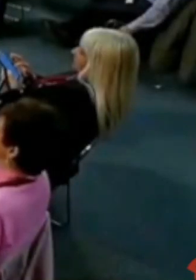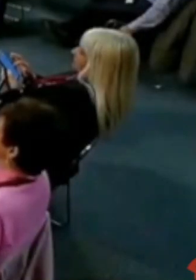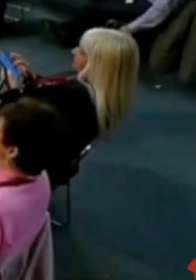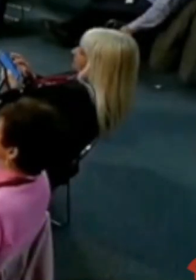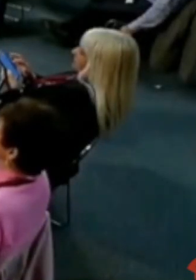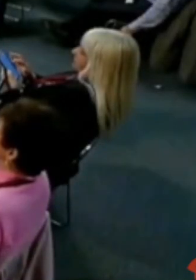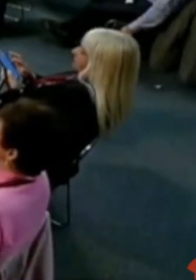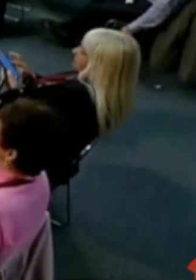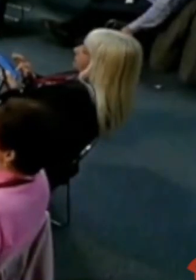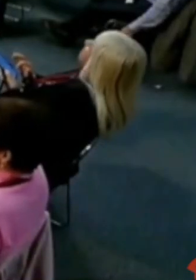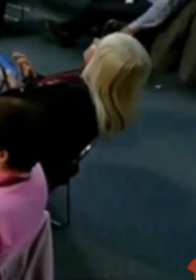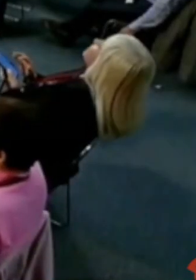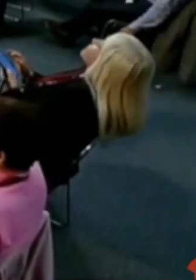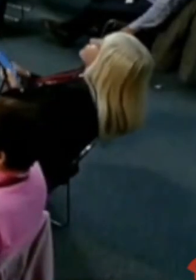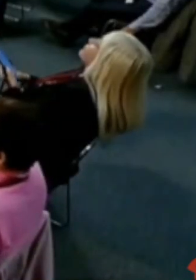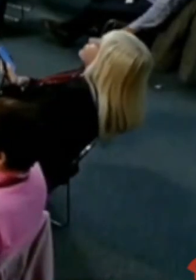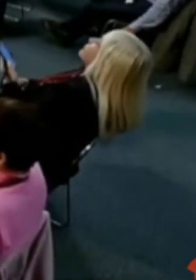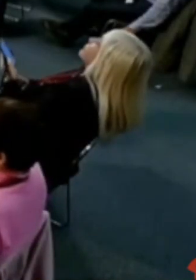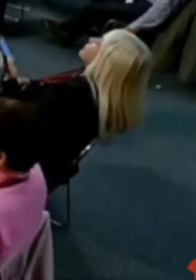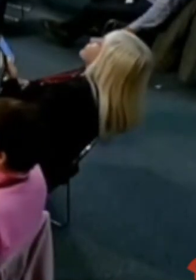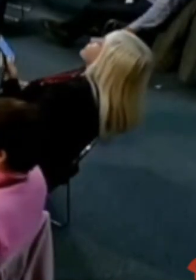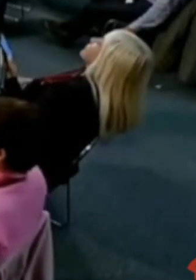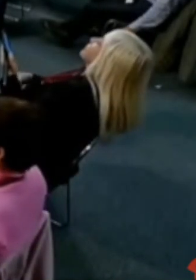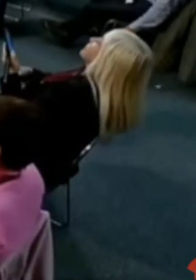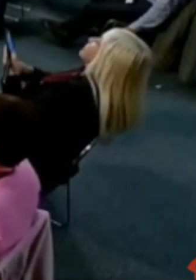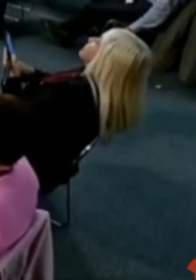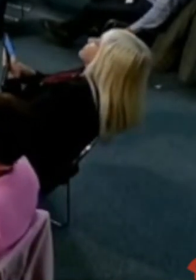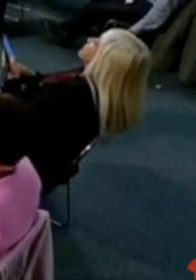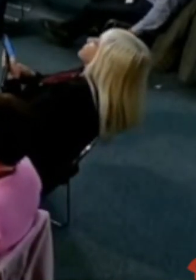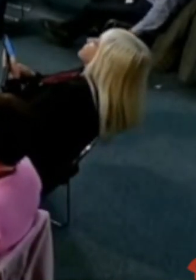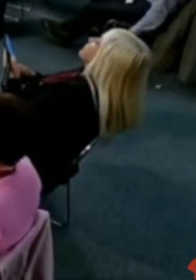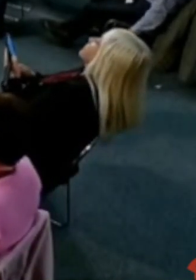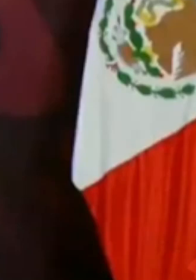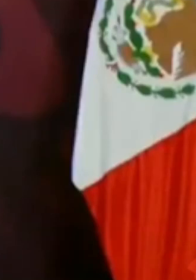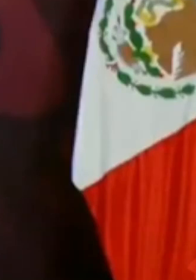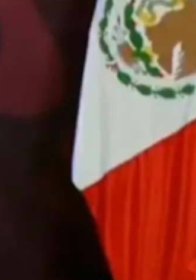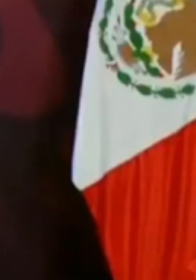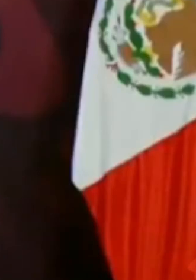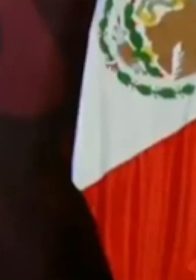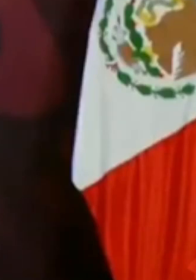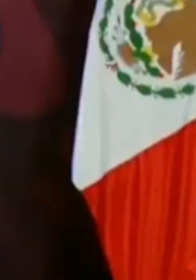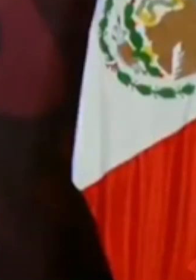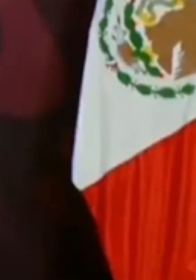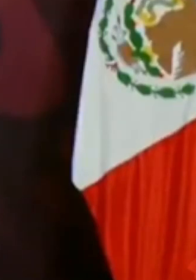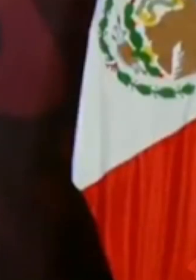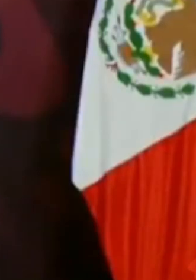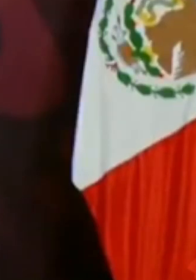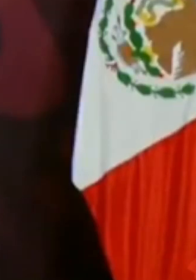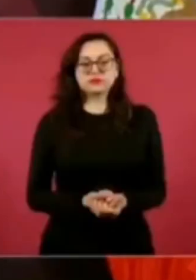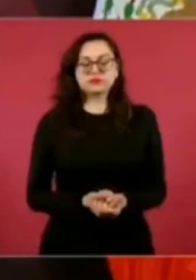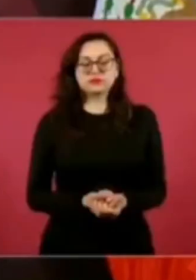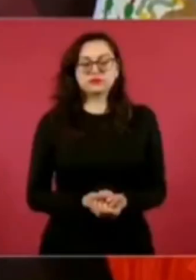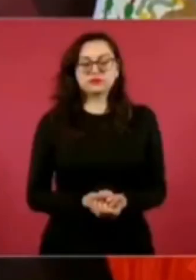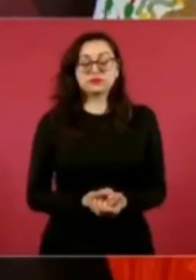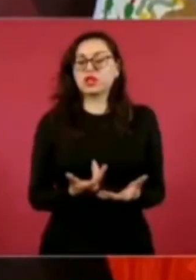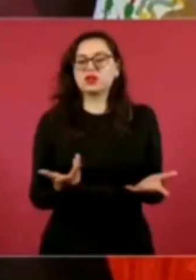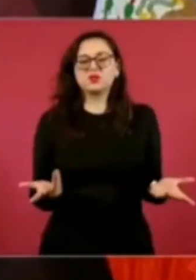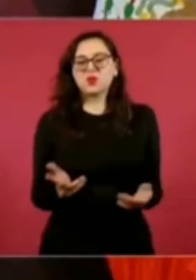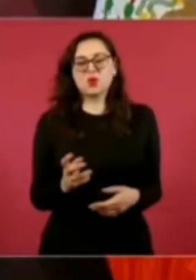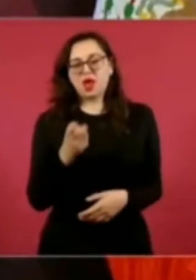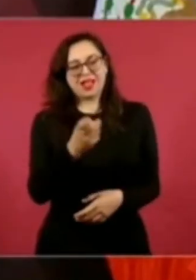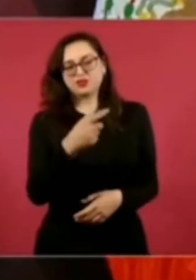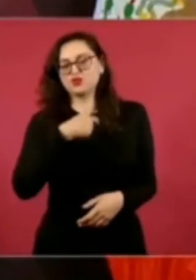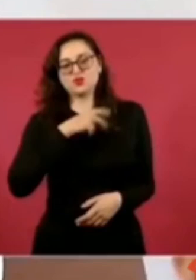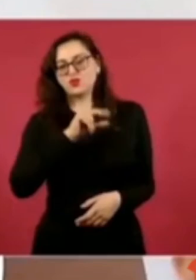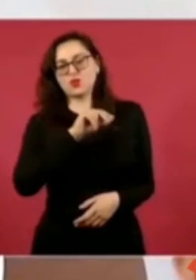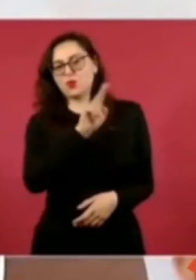que él deje testimonio acerca de lo que el presidente hoy